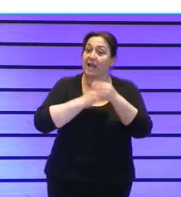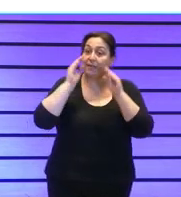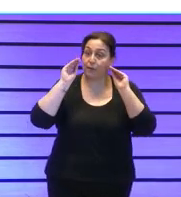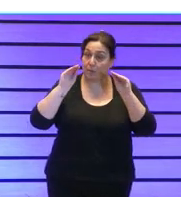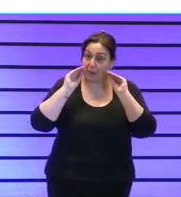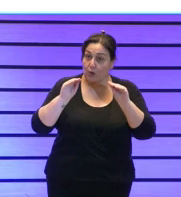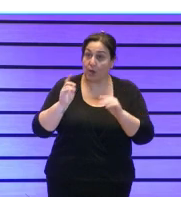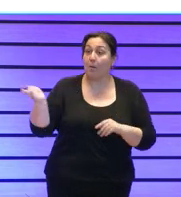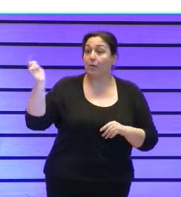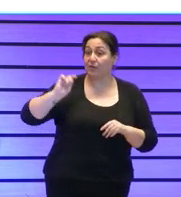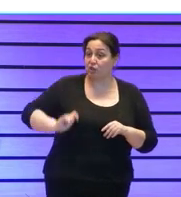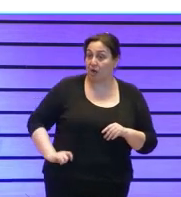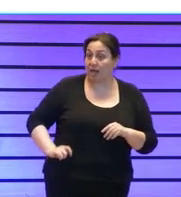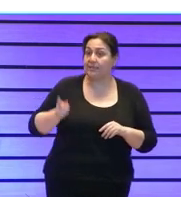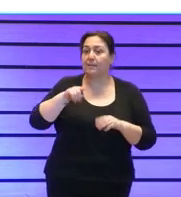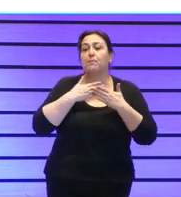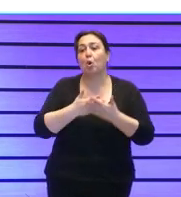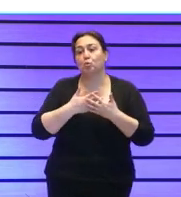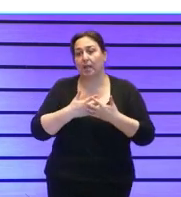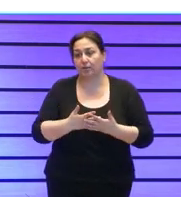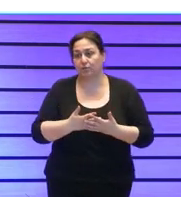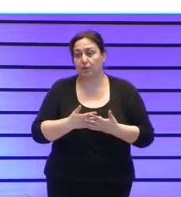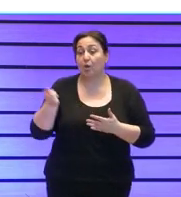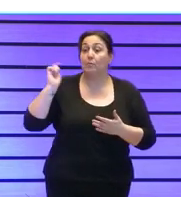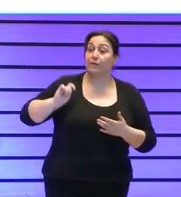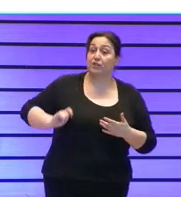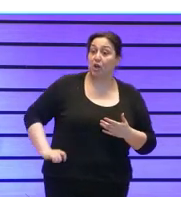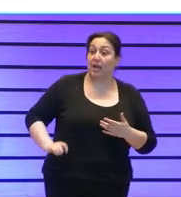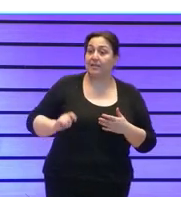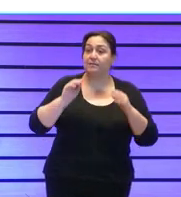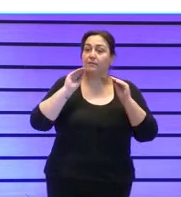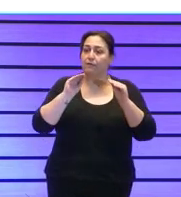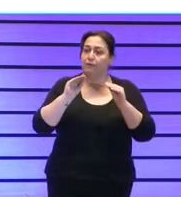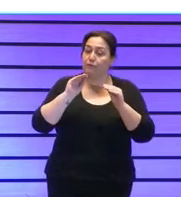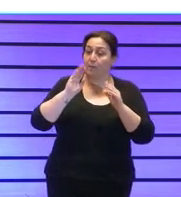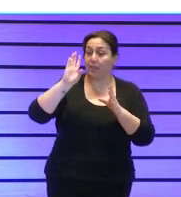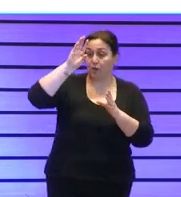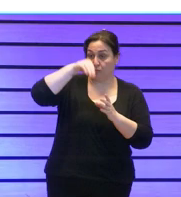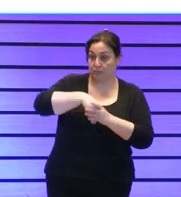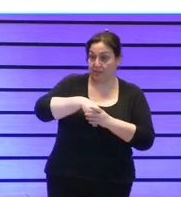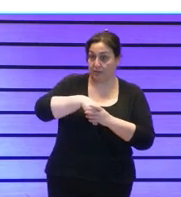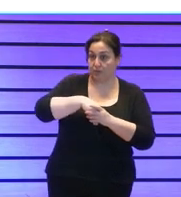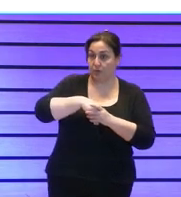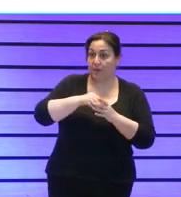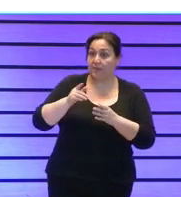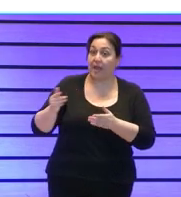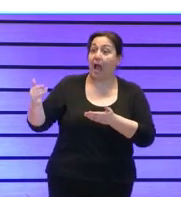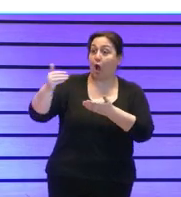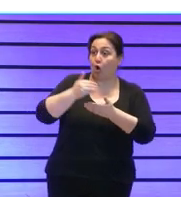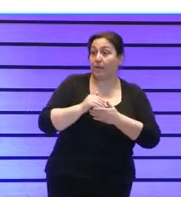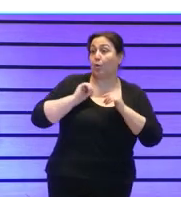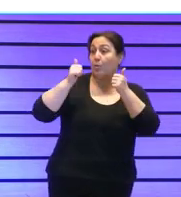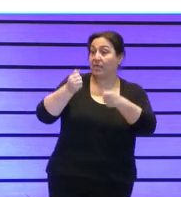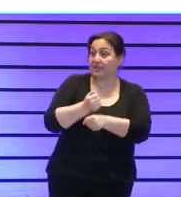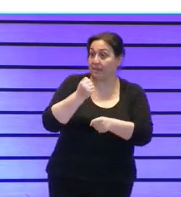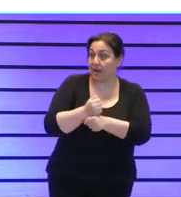los profesionales como a los voluntarios los profesionales forma parte de la de la acogida del profesional